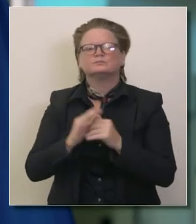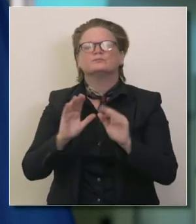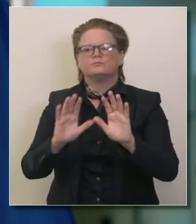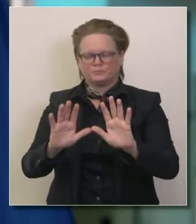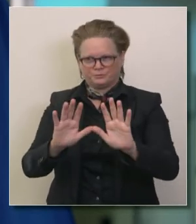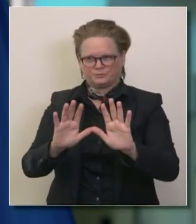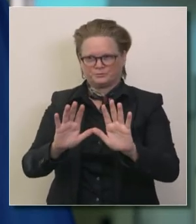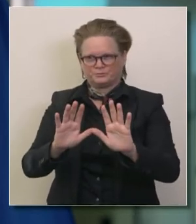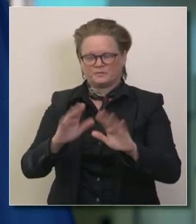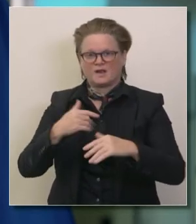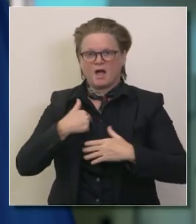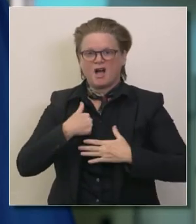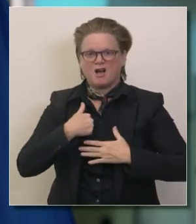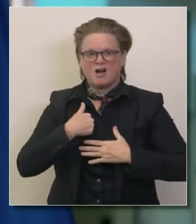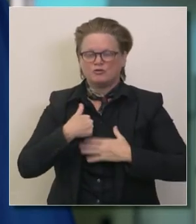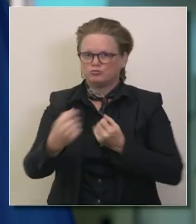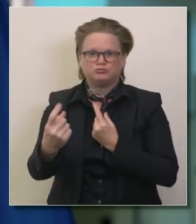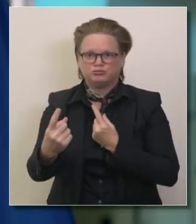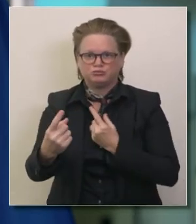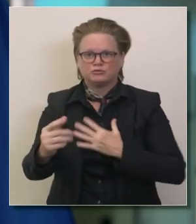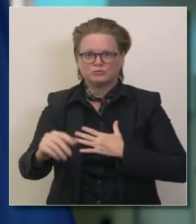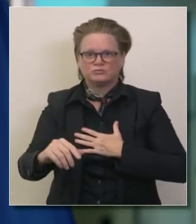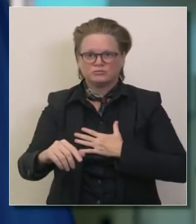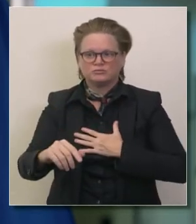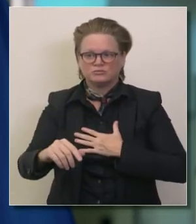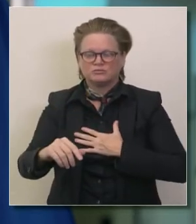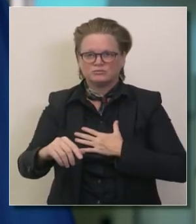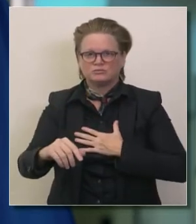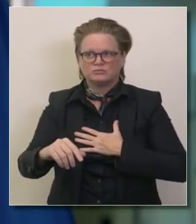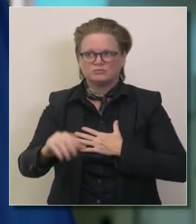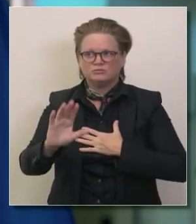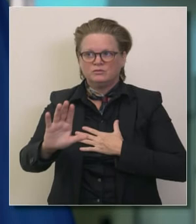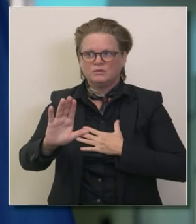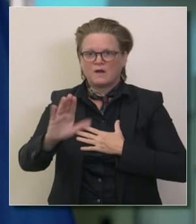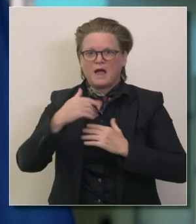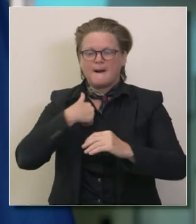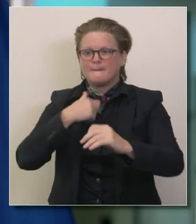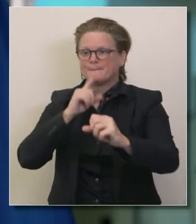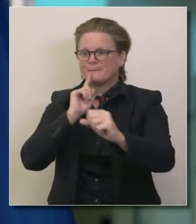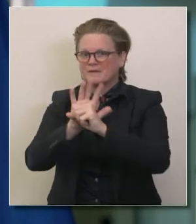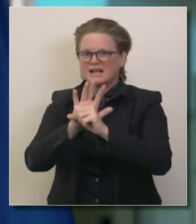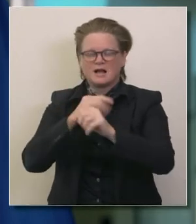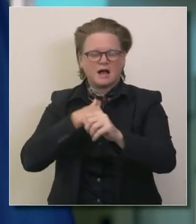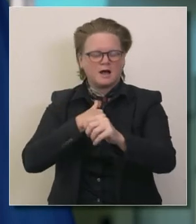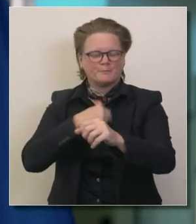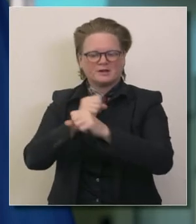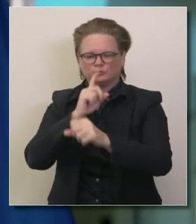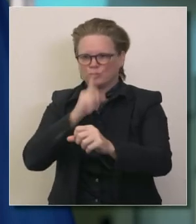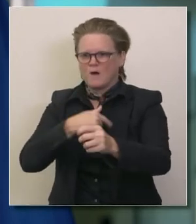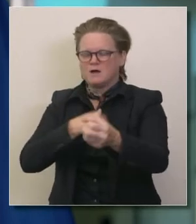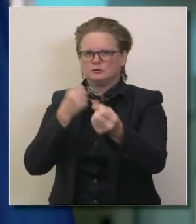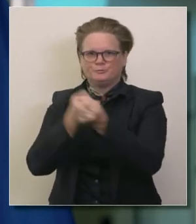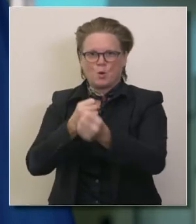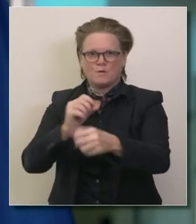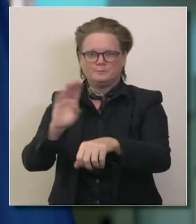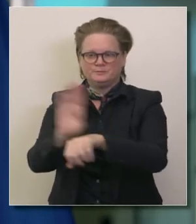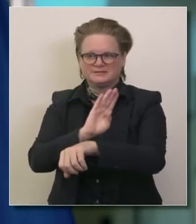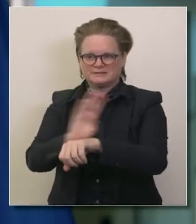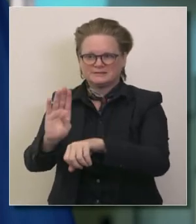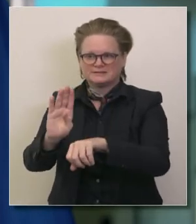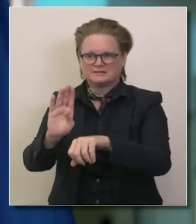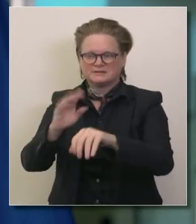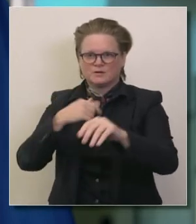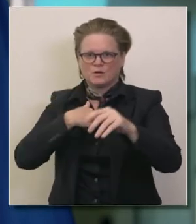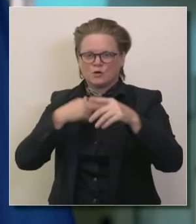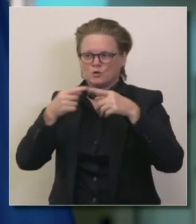profundamente conmovido y comprometido a avanzar la causa de apoyar a los pequeños negocios en este